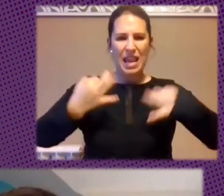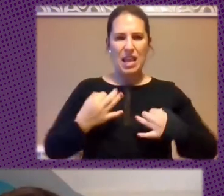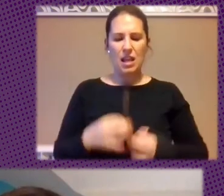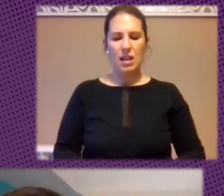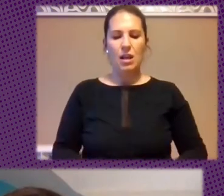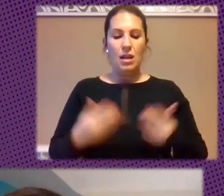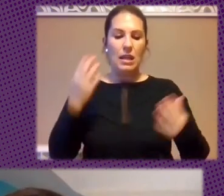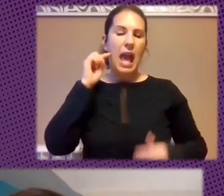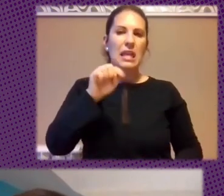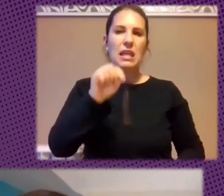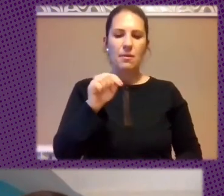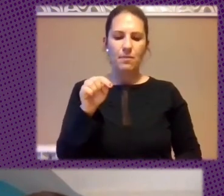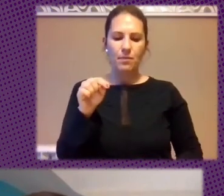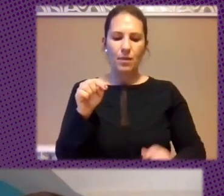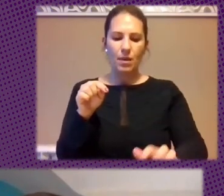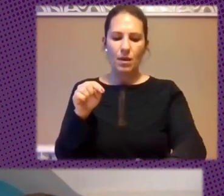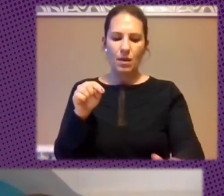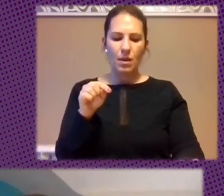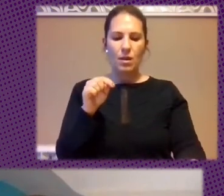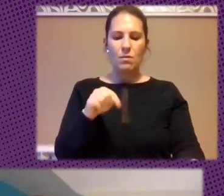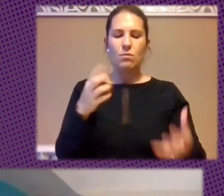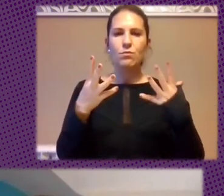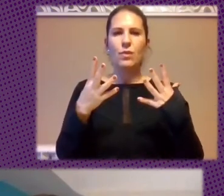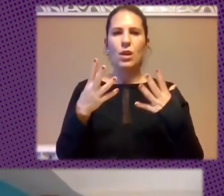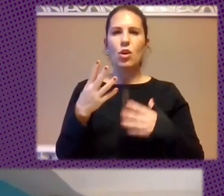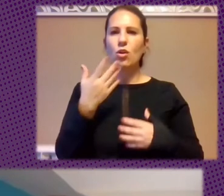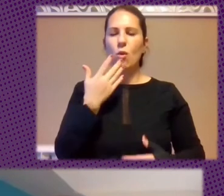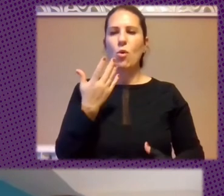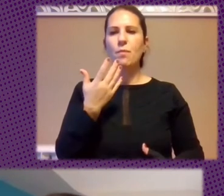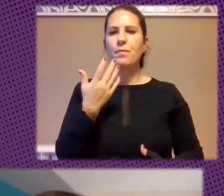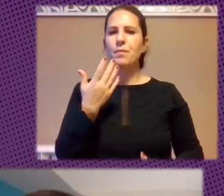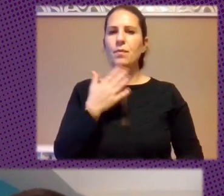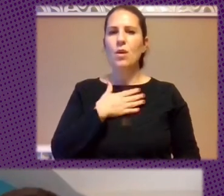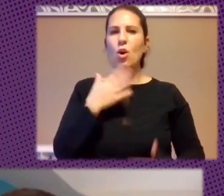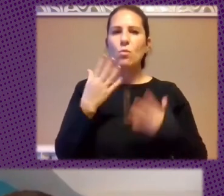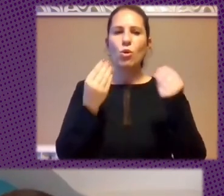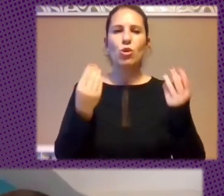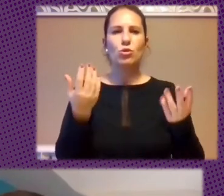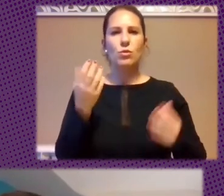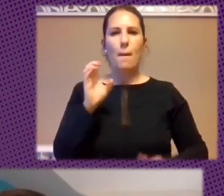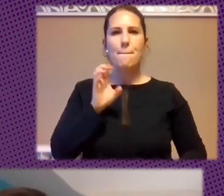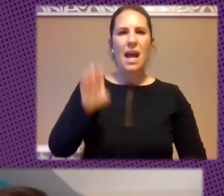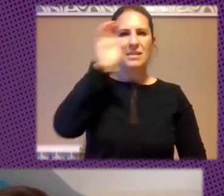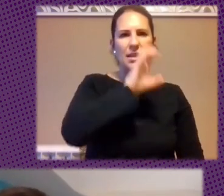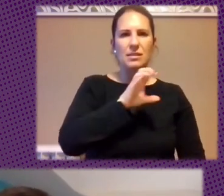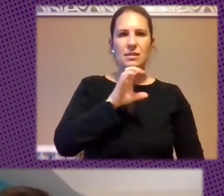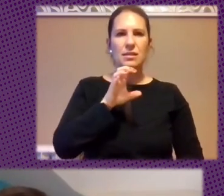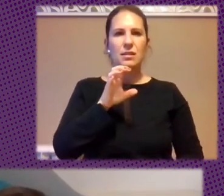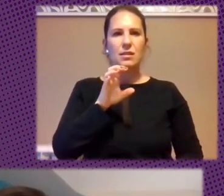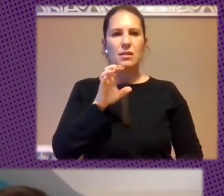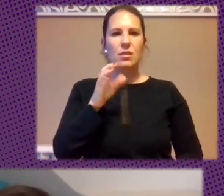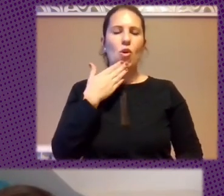Donde Donde Donde Haya Mucha Tenemos Países En Blanco Tenemos Países Que Desde Cero Pueden Pueden